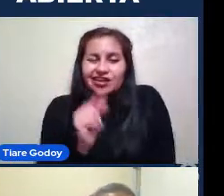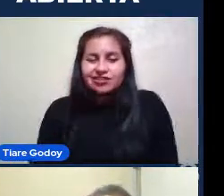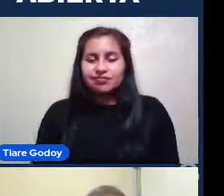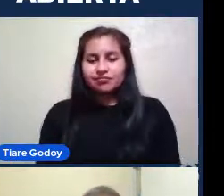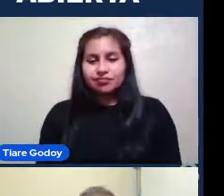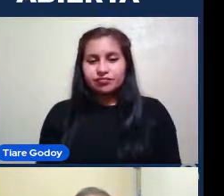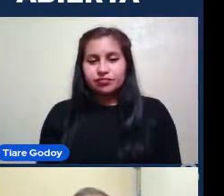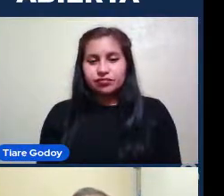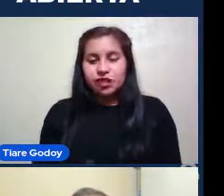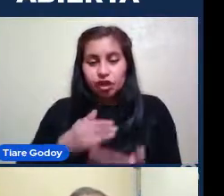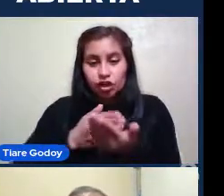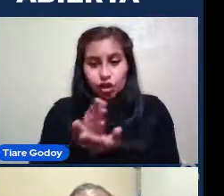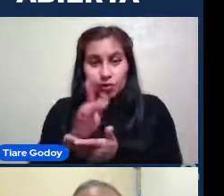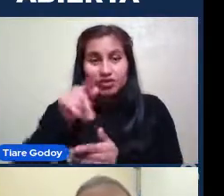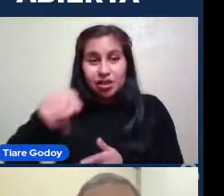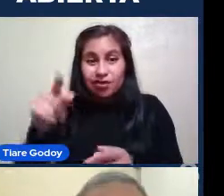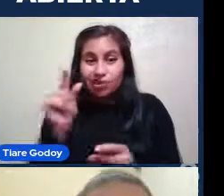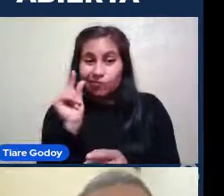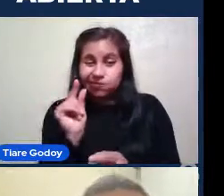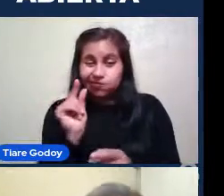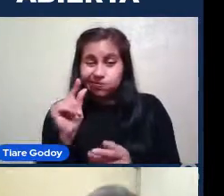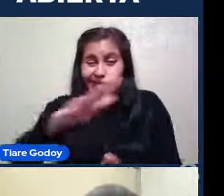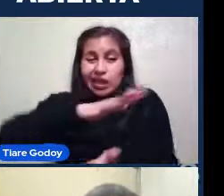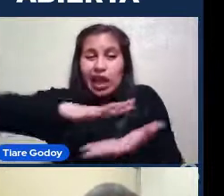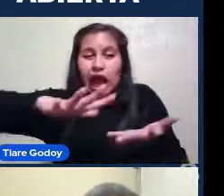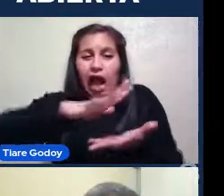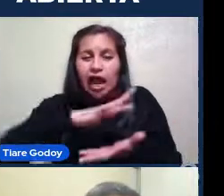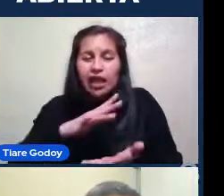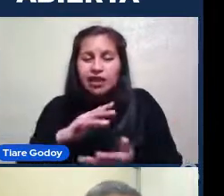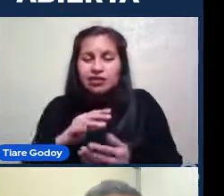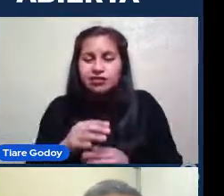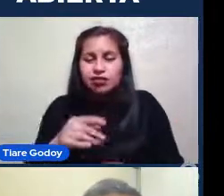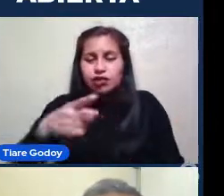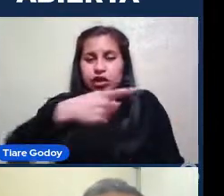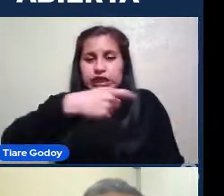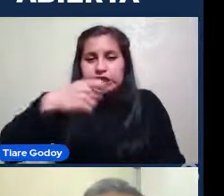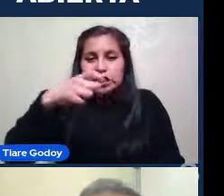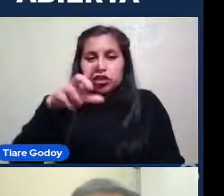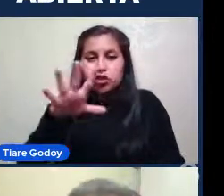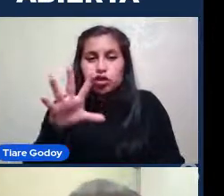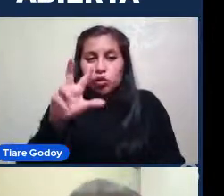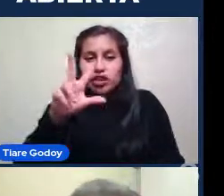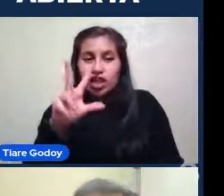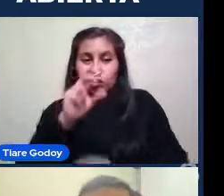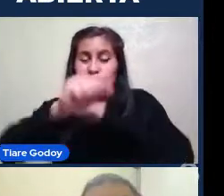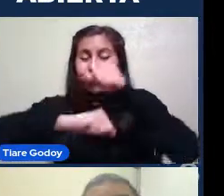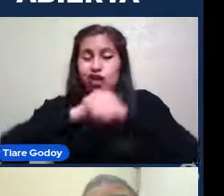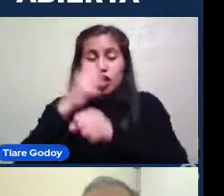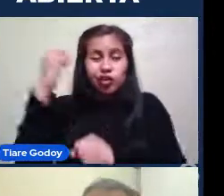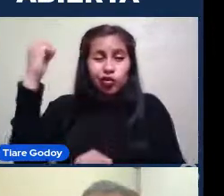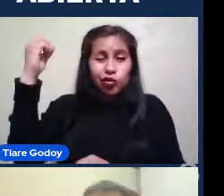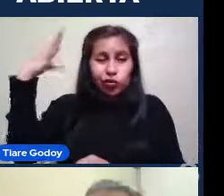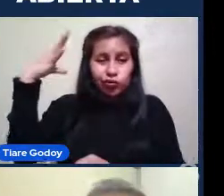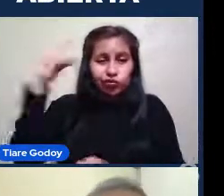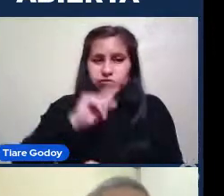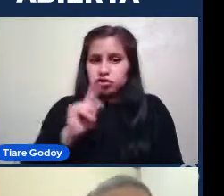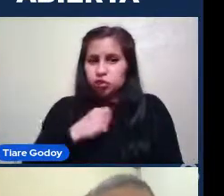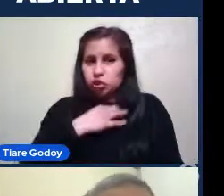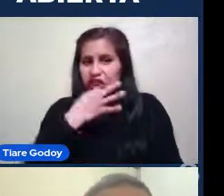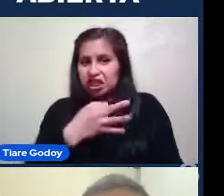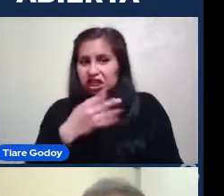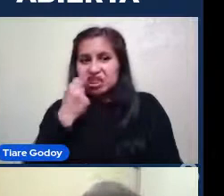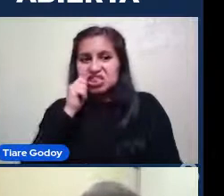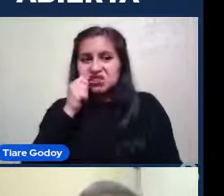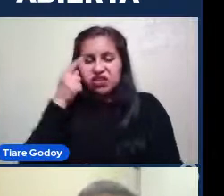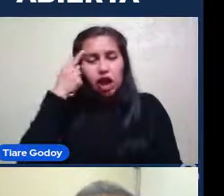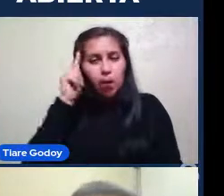Partimos entonces Con esta pequeña galaxia Que tiene un tamaño De 158 Años en luz No les dije Que es un año en luz Pero Quédense con